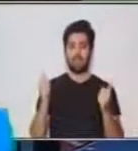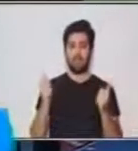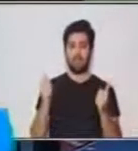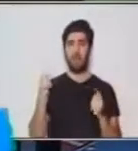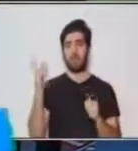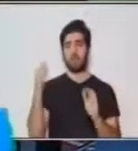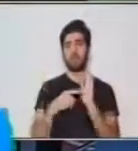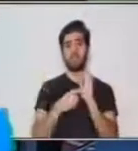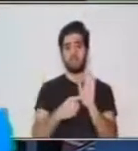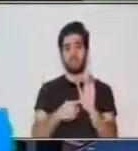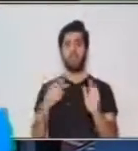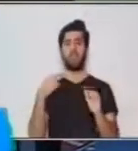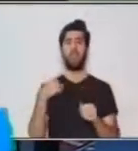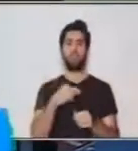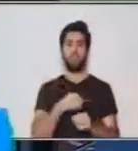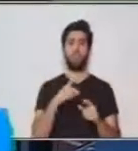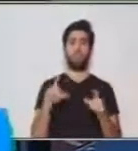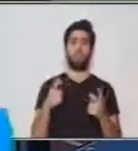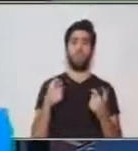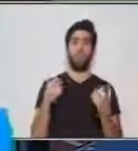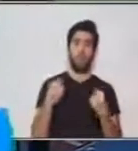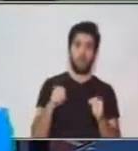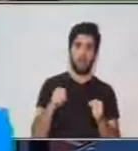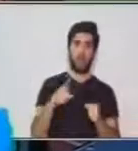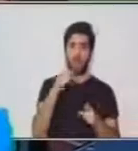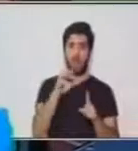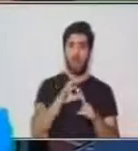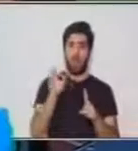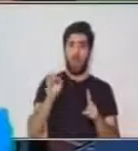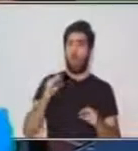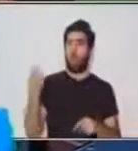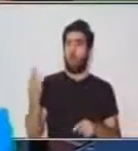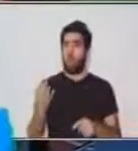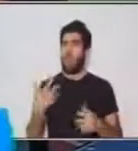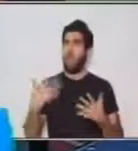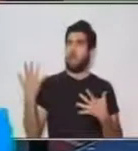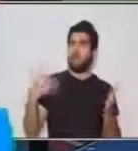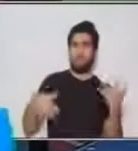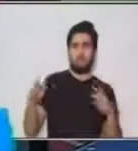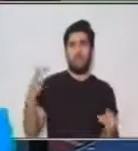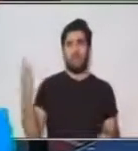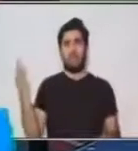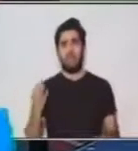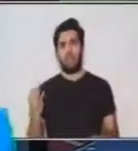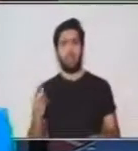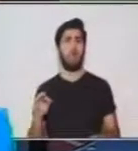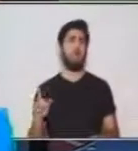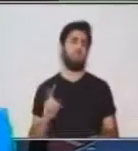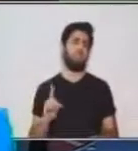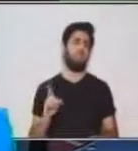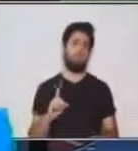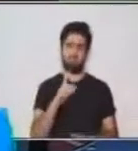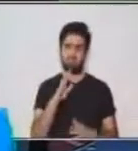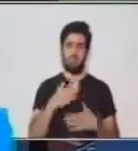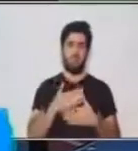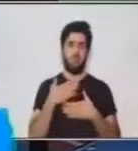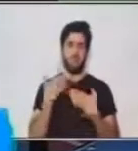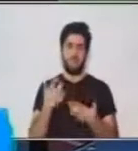mucho de lo que nosotros somos. No buscamos frases elaboradas, no buscamos palabras